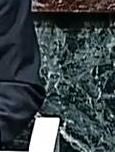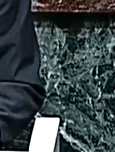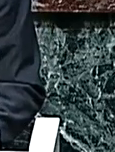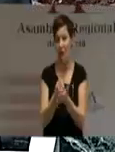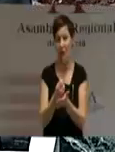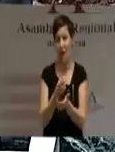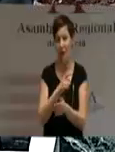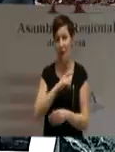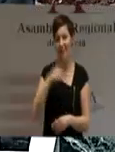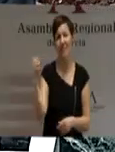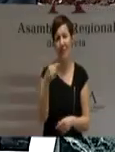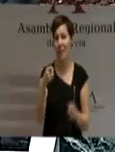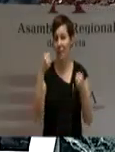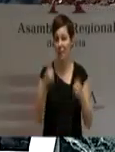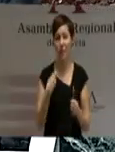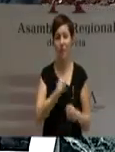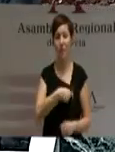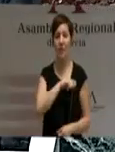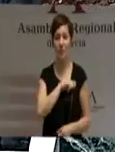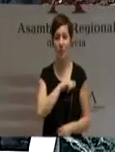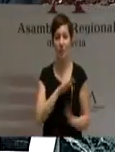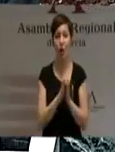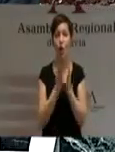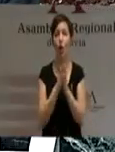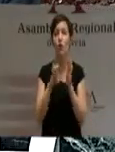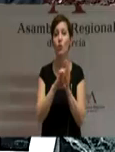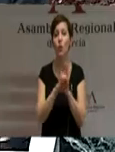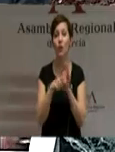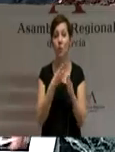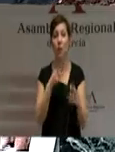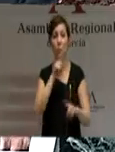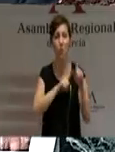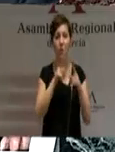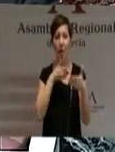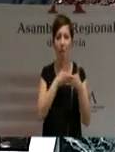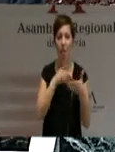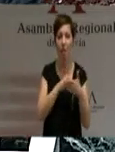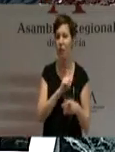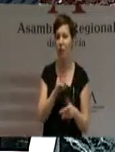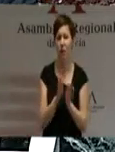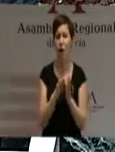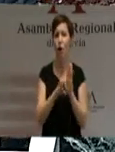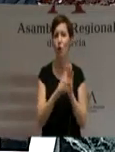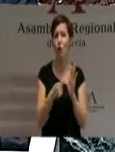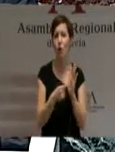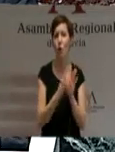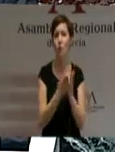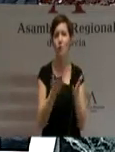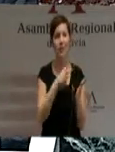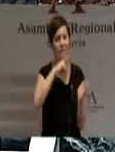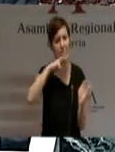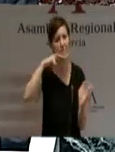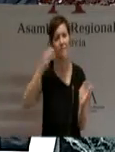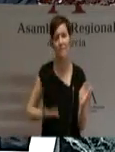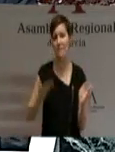Constitución no solo no es un obstáculo, sino que resulta ser la garantía de un proyecto de libertad y convivencia.